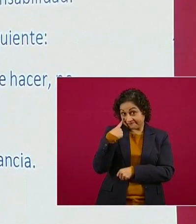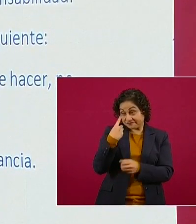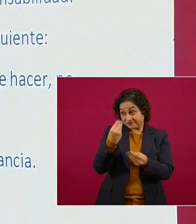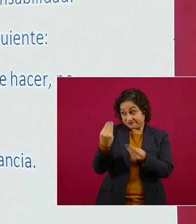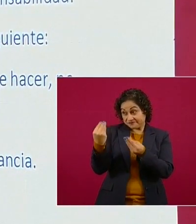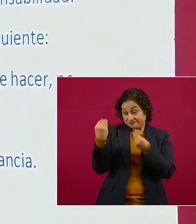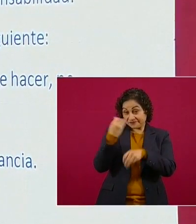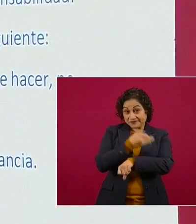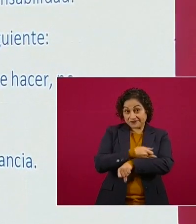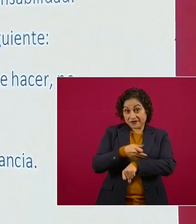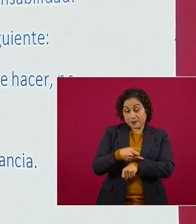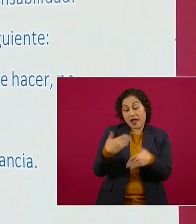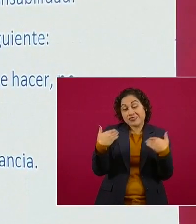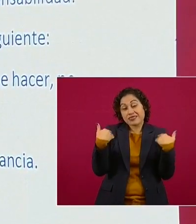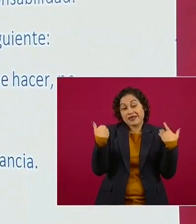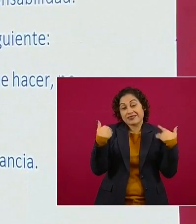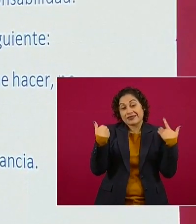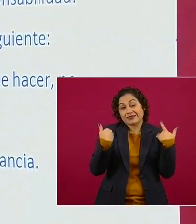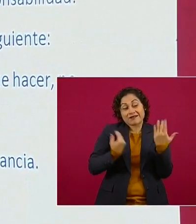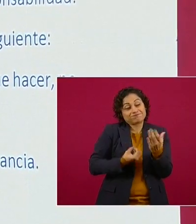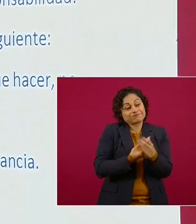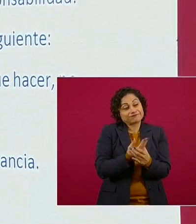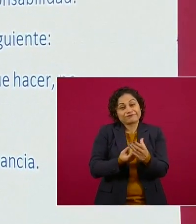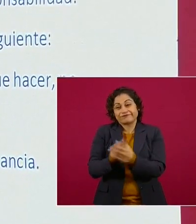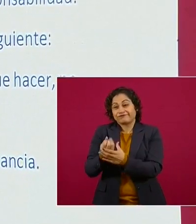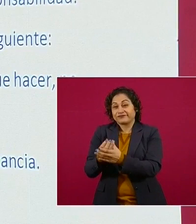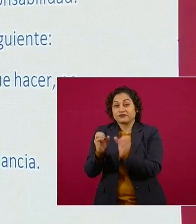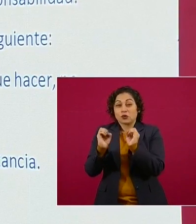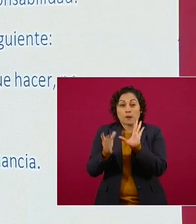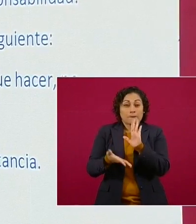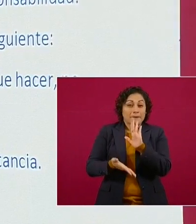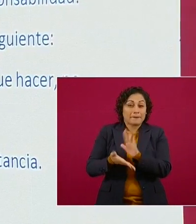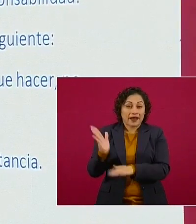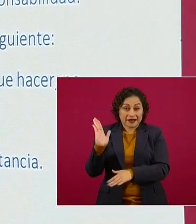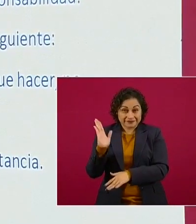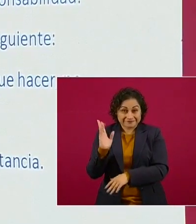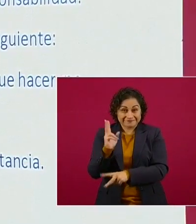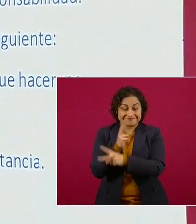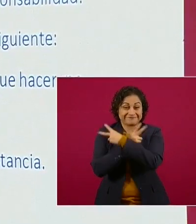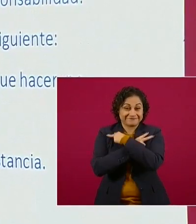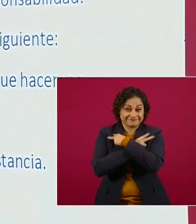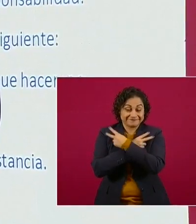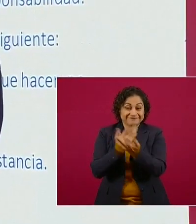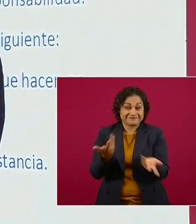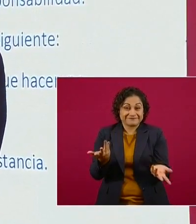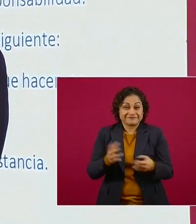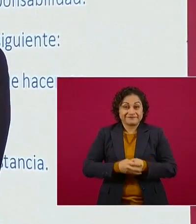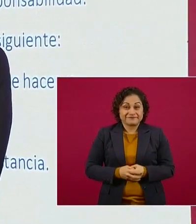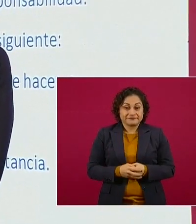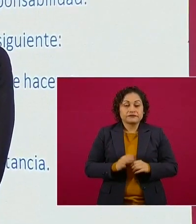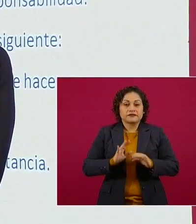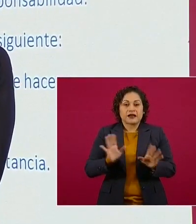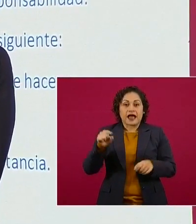y ya hay menos